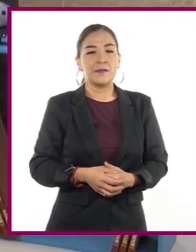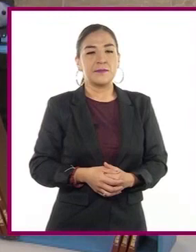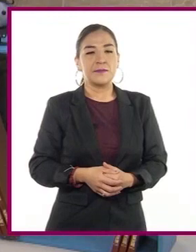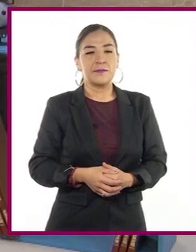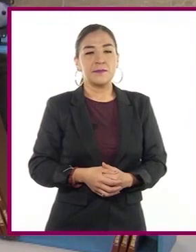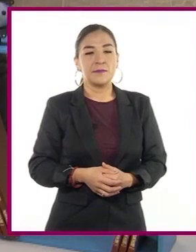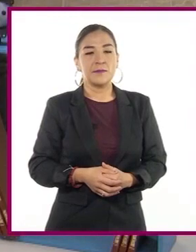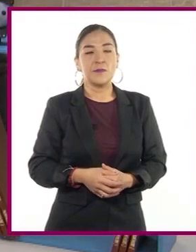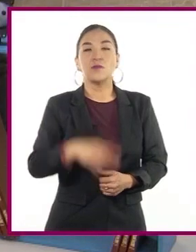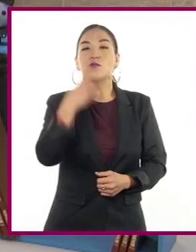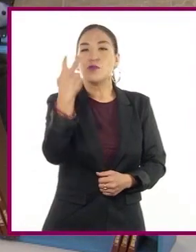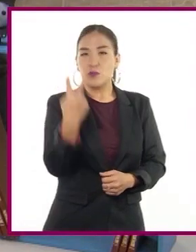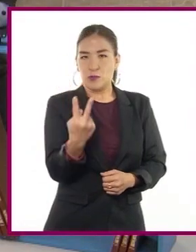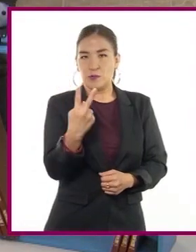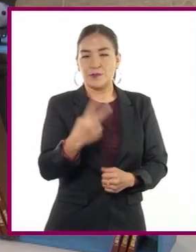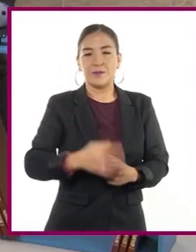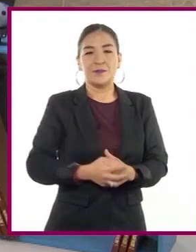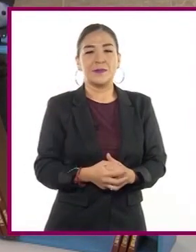Tarjeta número dos.